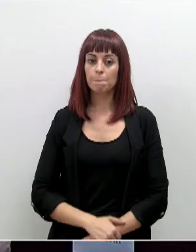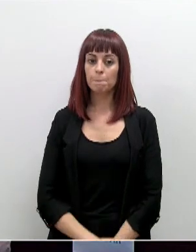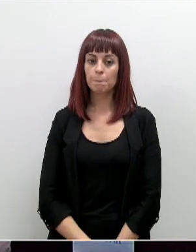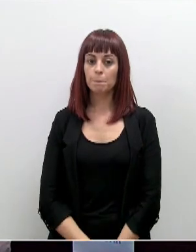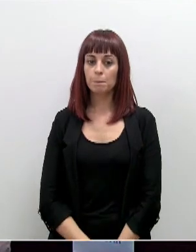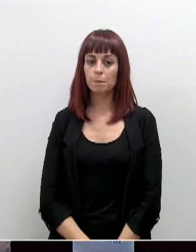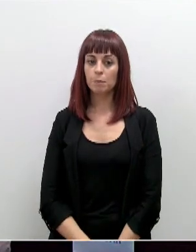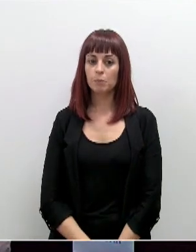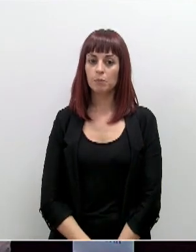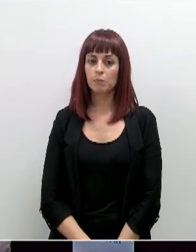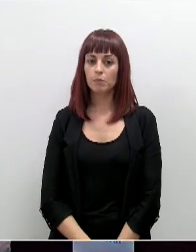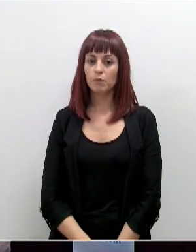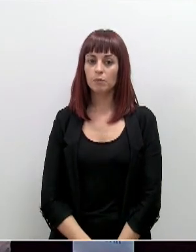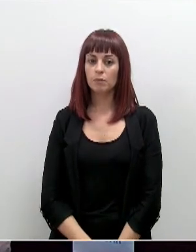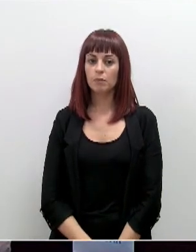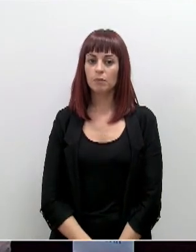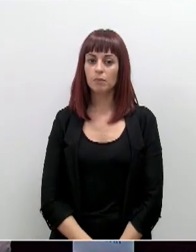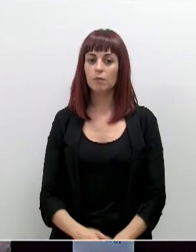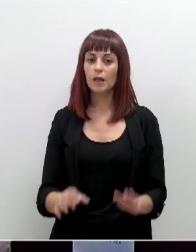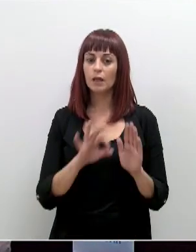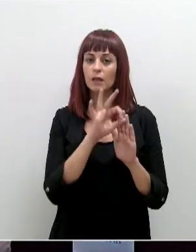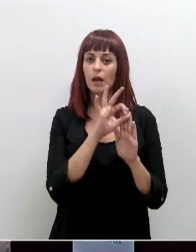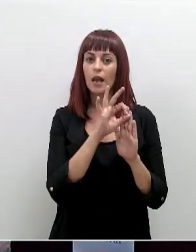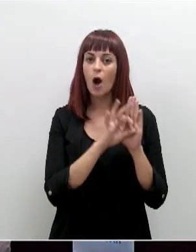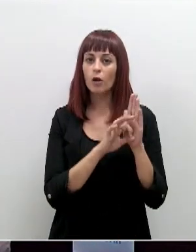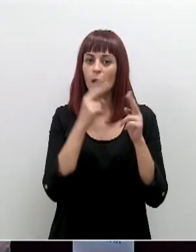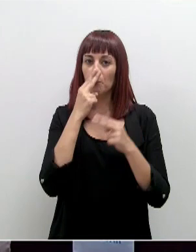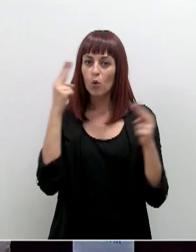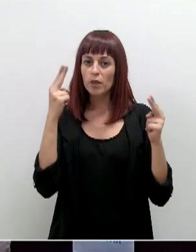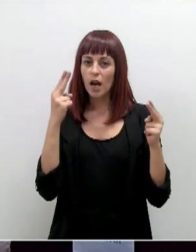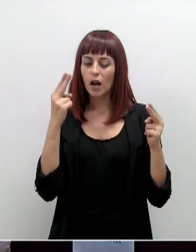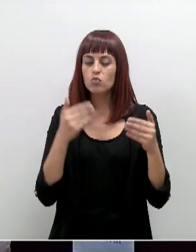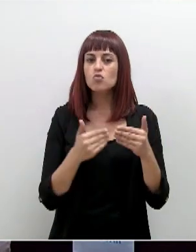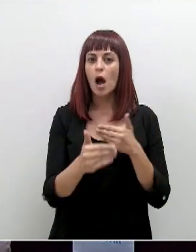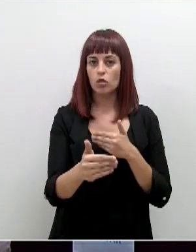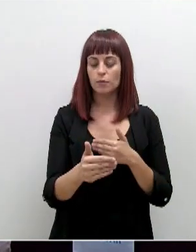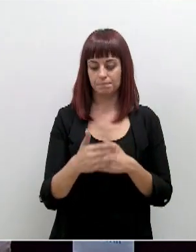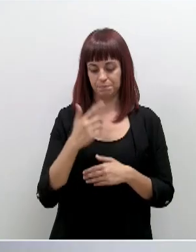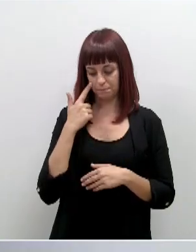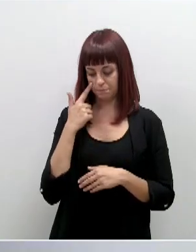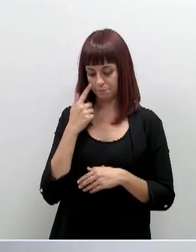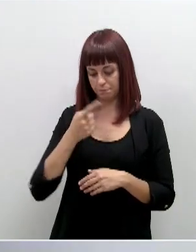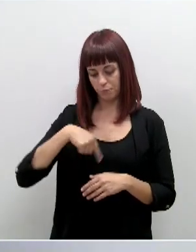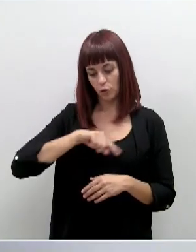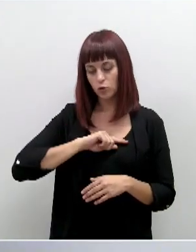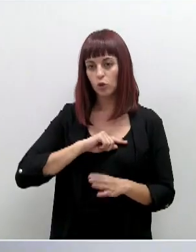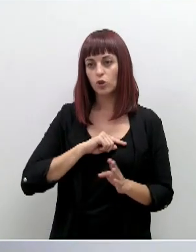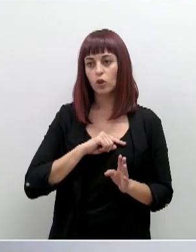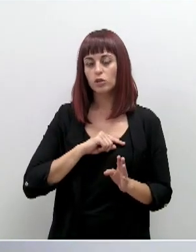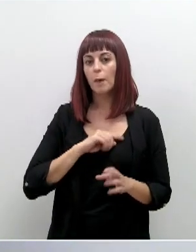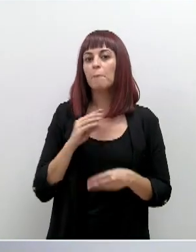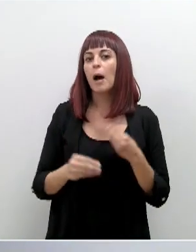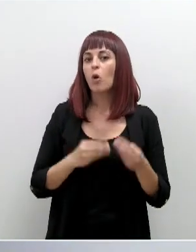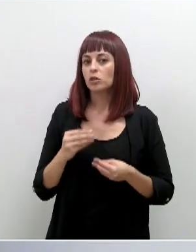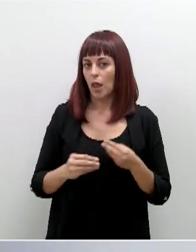¿Cuándo esperan que la orden se publique? Nuestra idea, como digo, es… Nuestra idea no. Y lo que vamos a